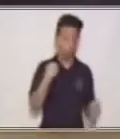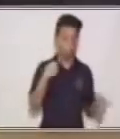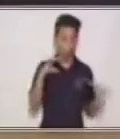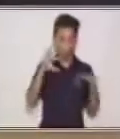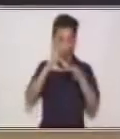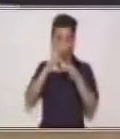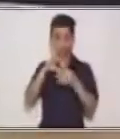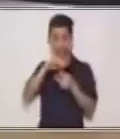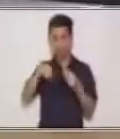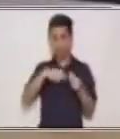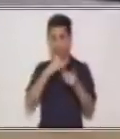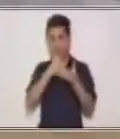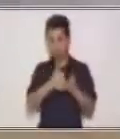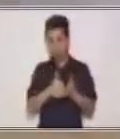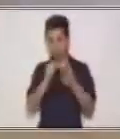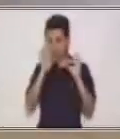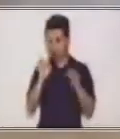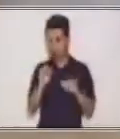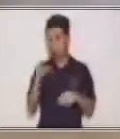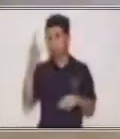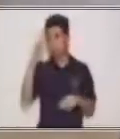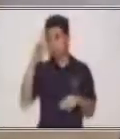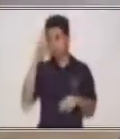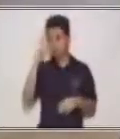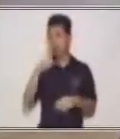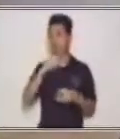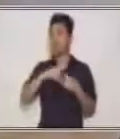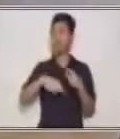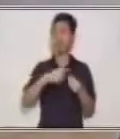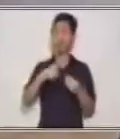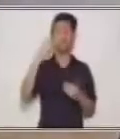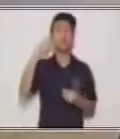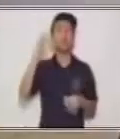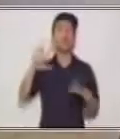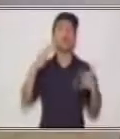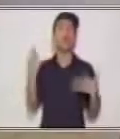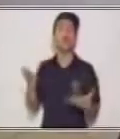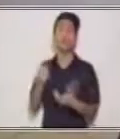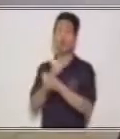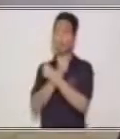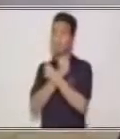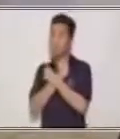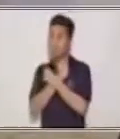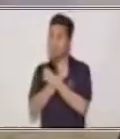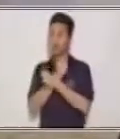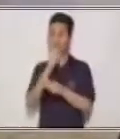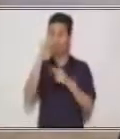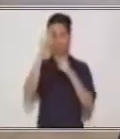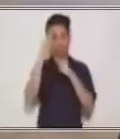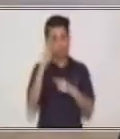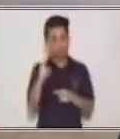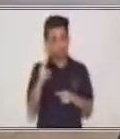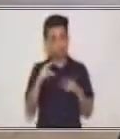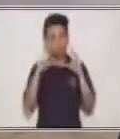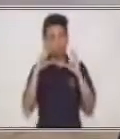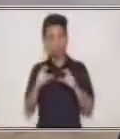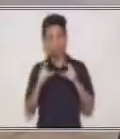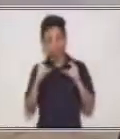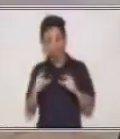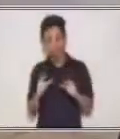colaboremos. Recuerda, la familia es para dar amor, respeto, protección,